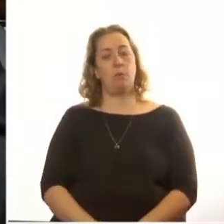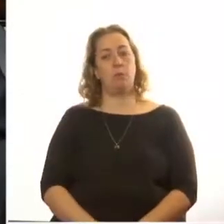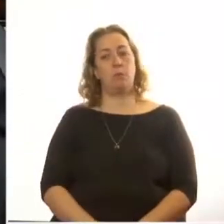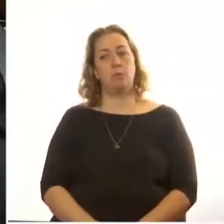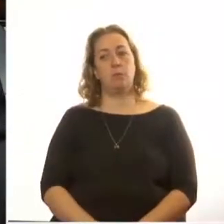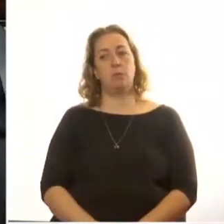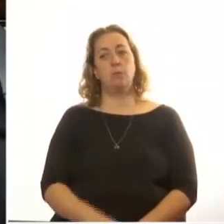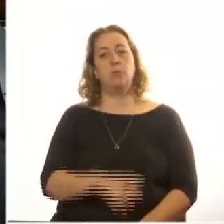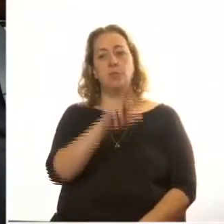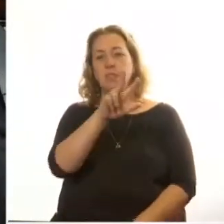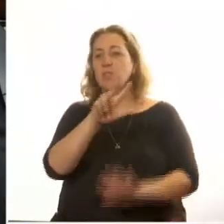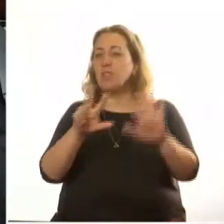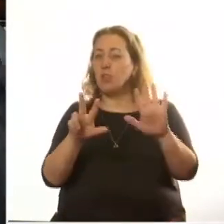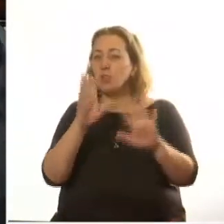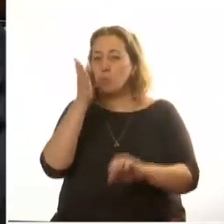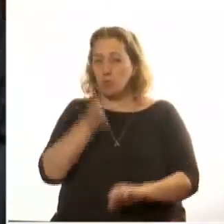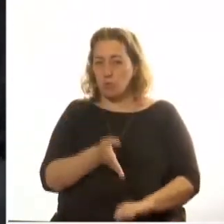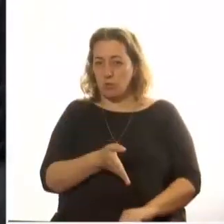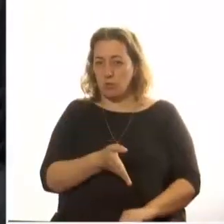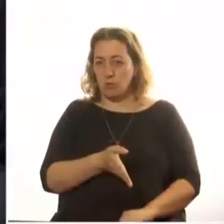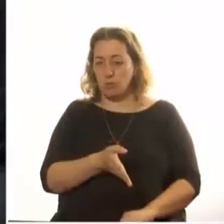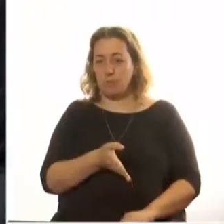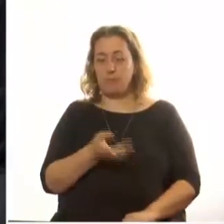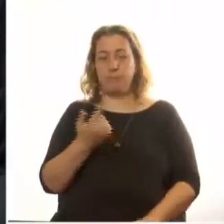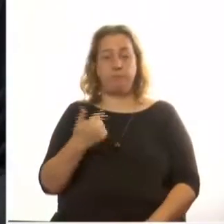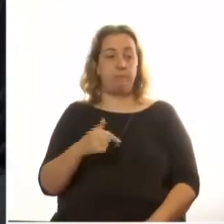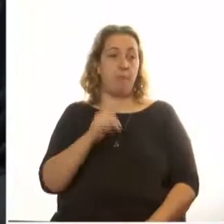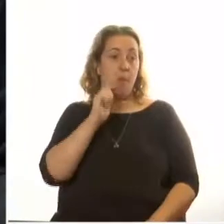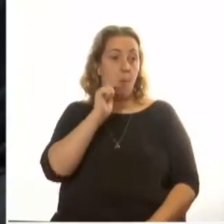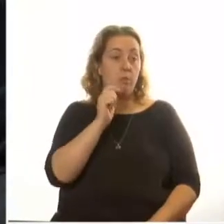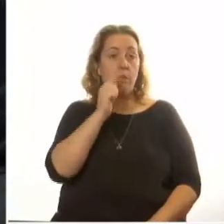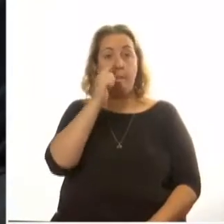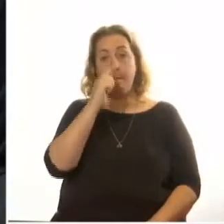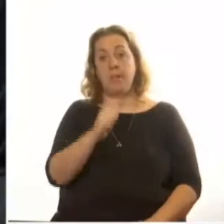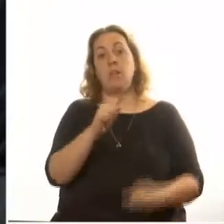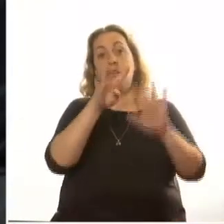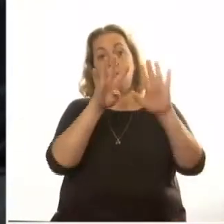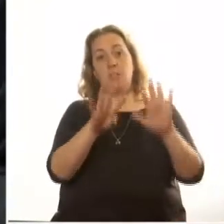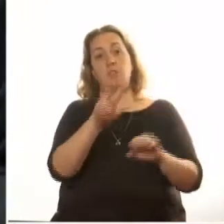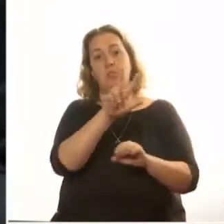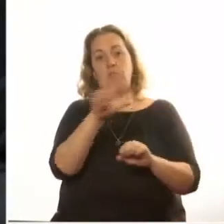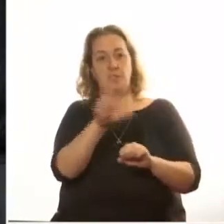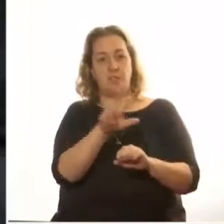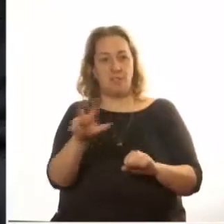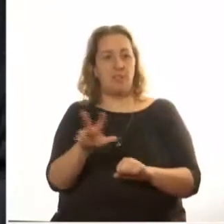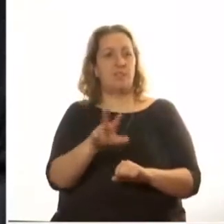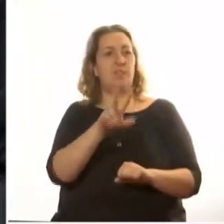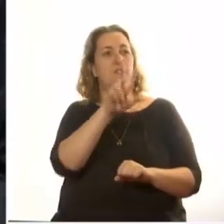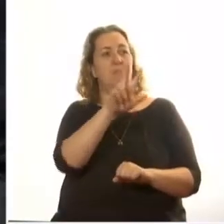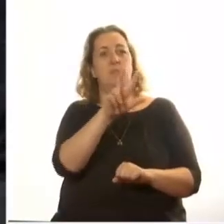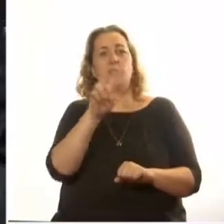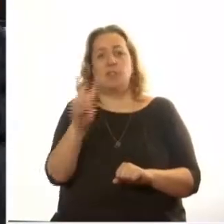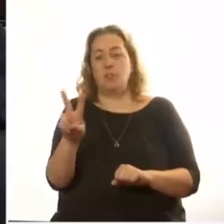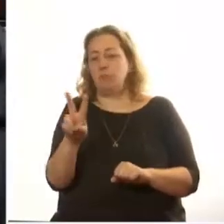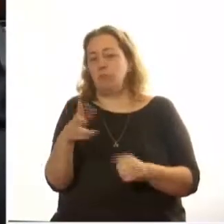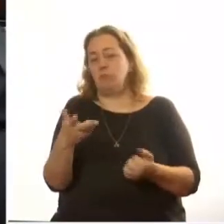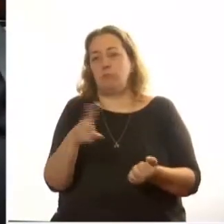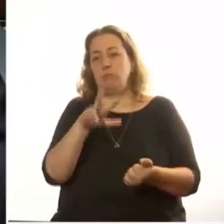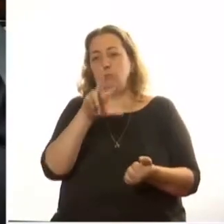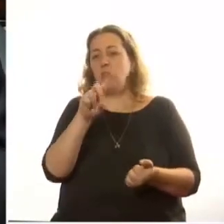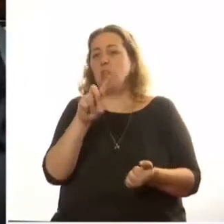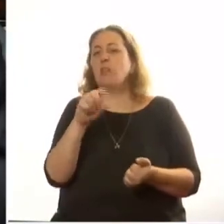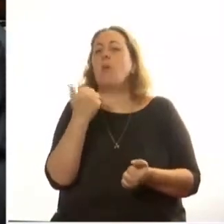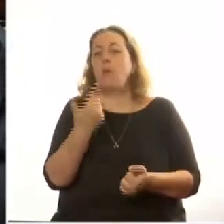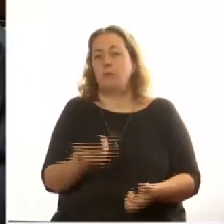38% si uno hubiera hecho una encuesta en 1933, 32, 30, ¿cuánto hubiera